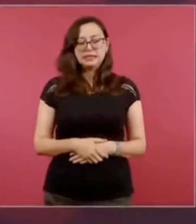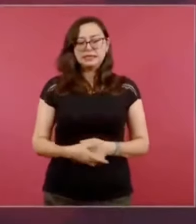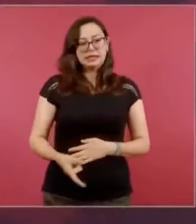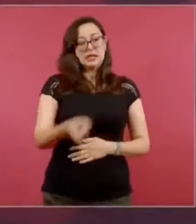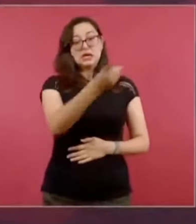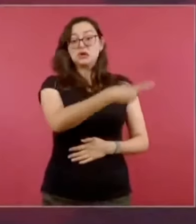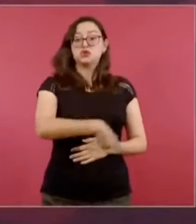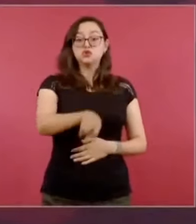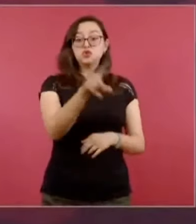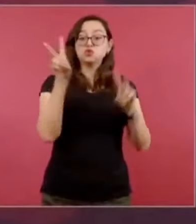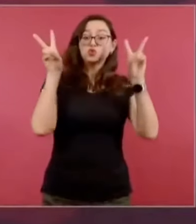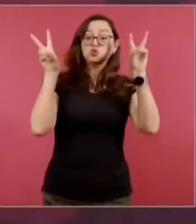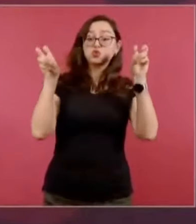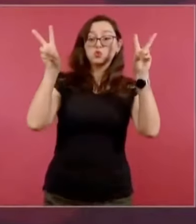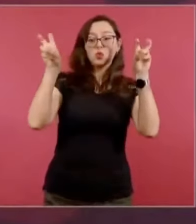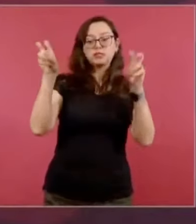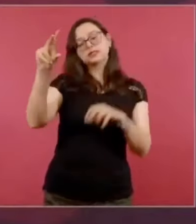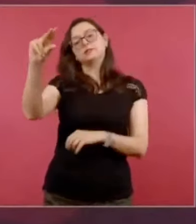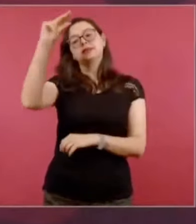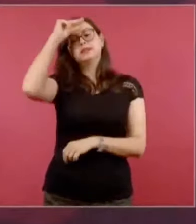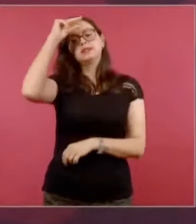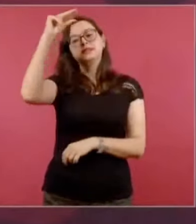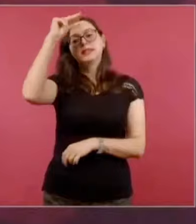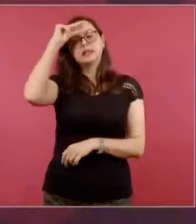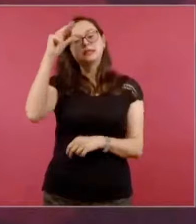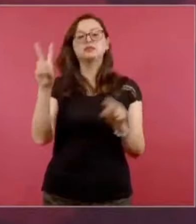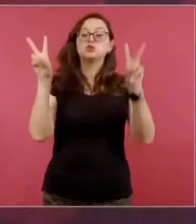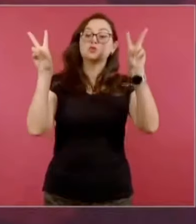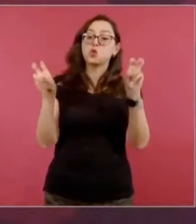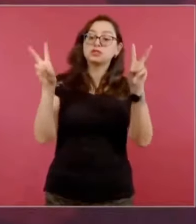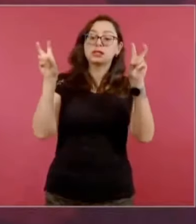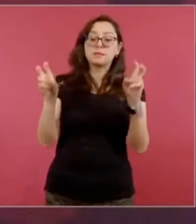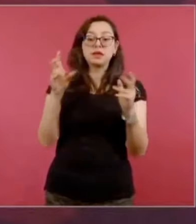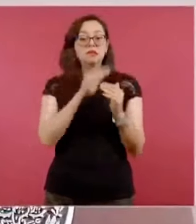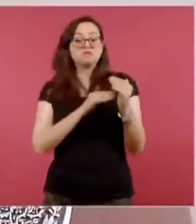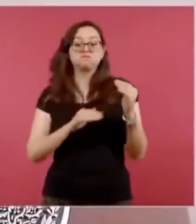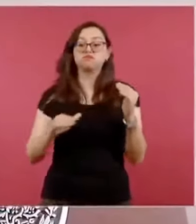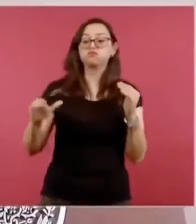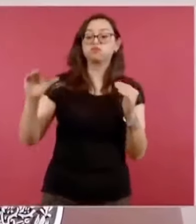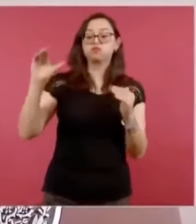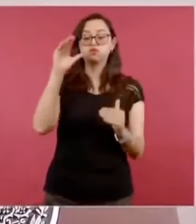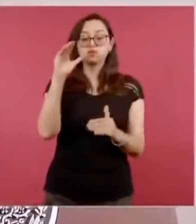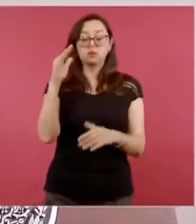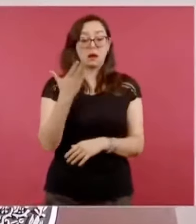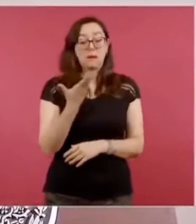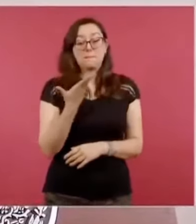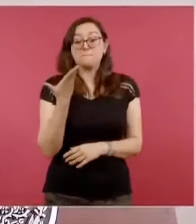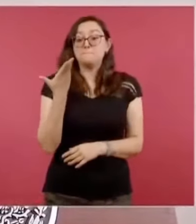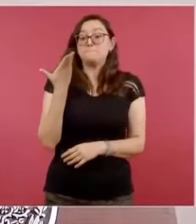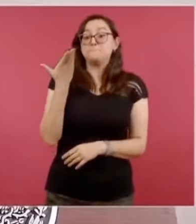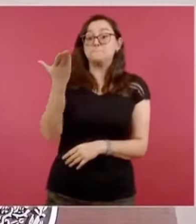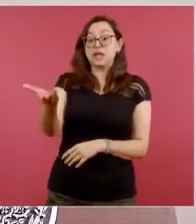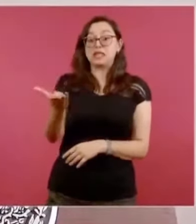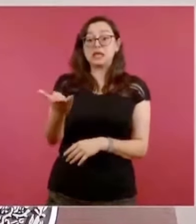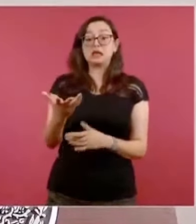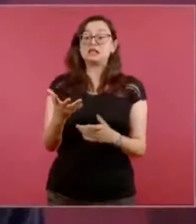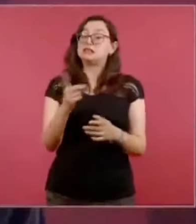académicos pidan equidad